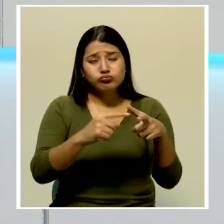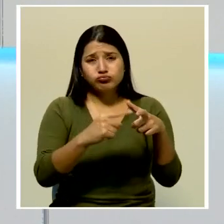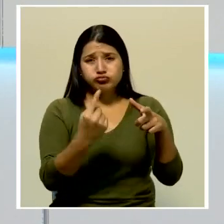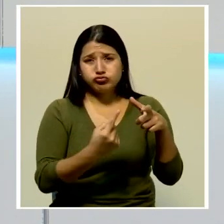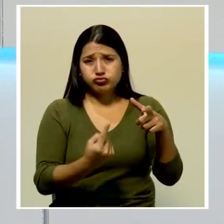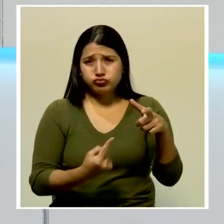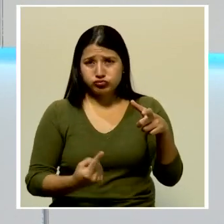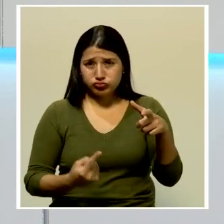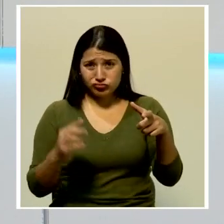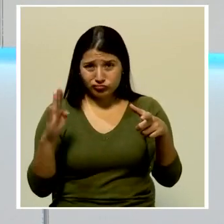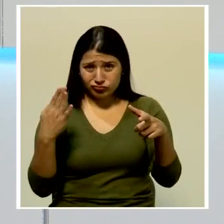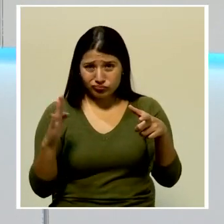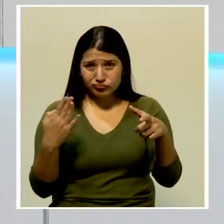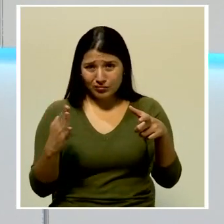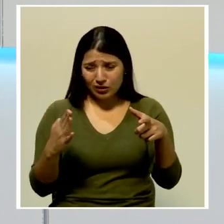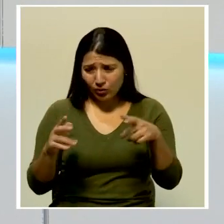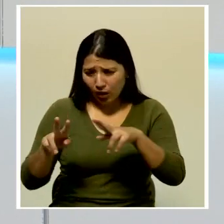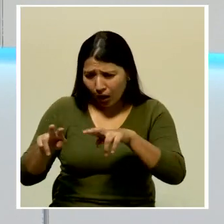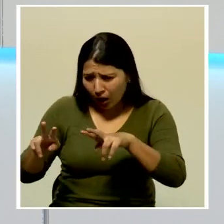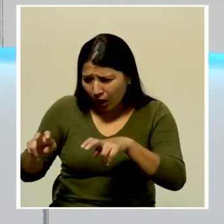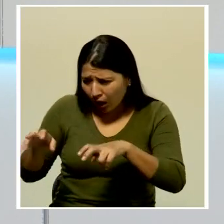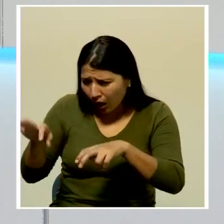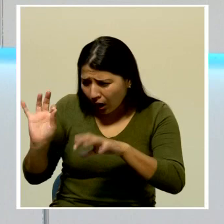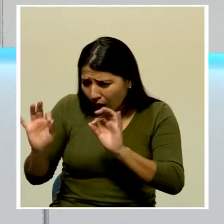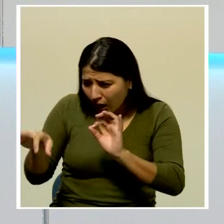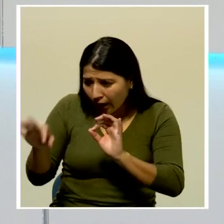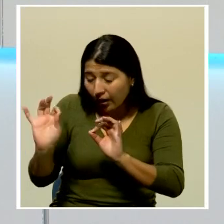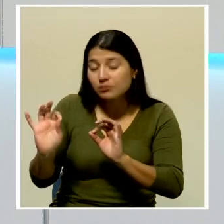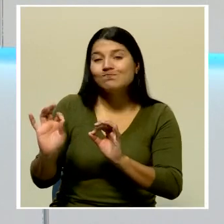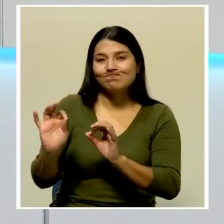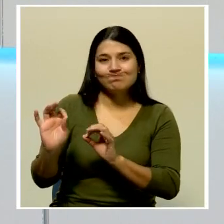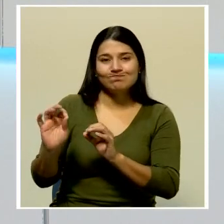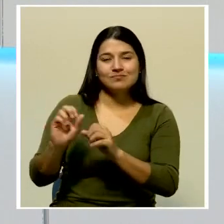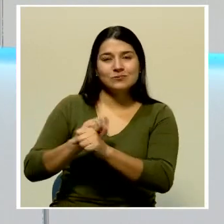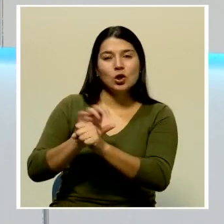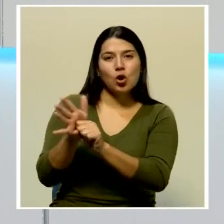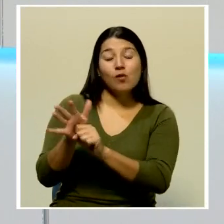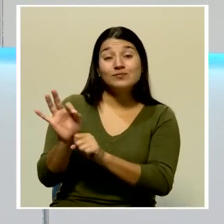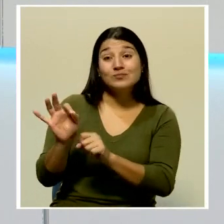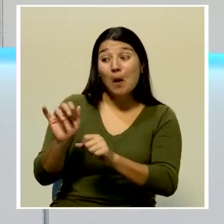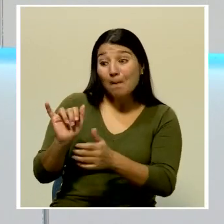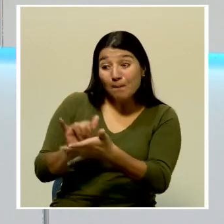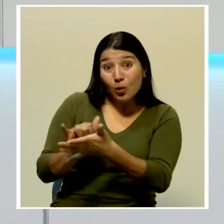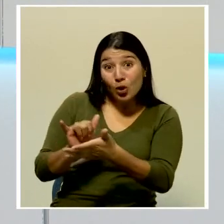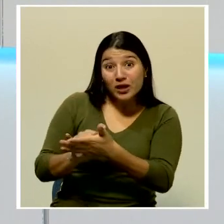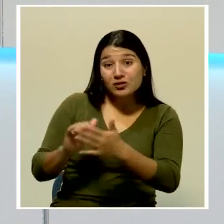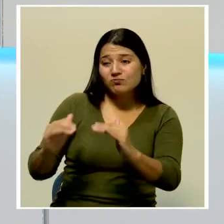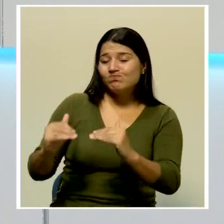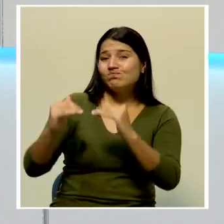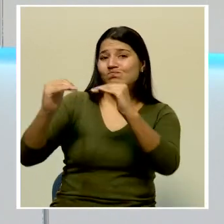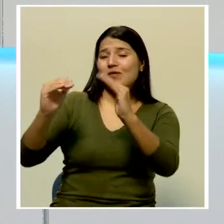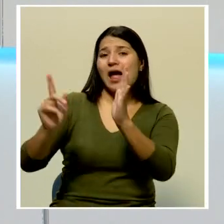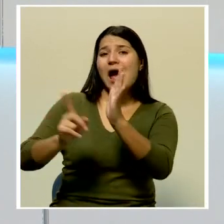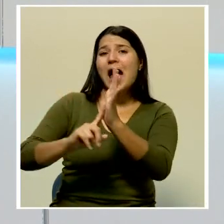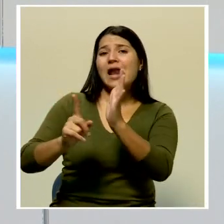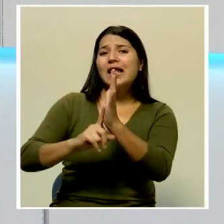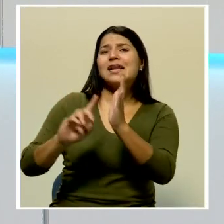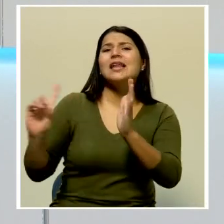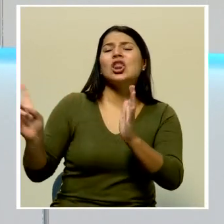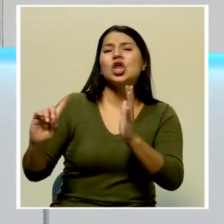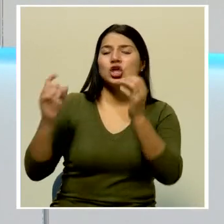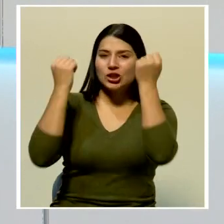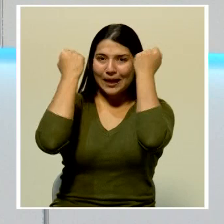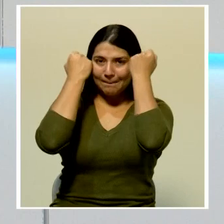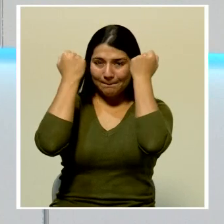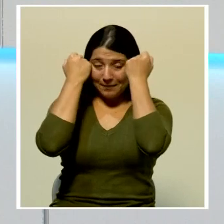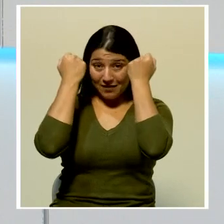paquete hizo que las autoridades de salud elevaran a alerta naranja el distrito de Pavas en San José. Crece y